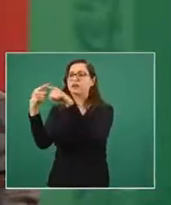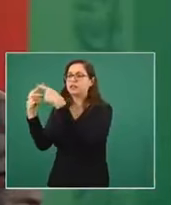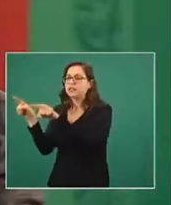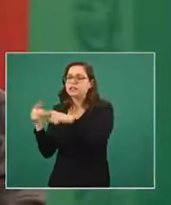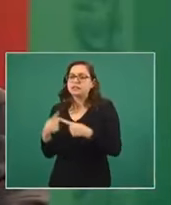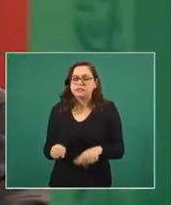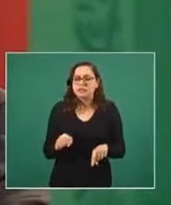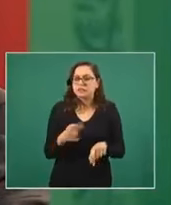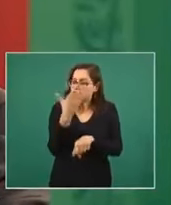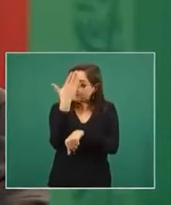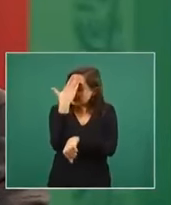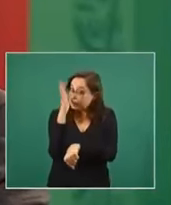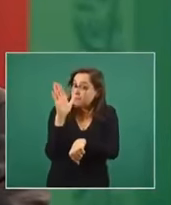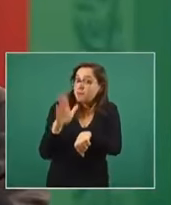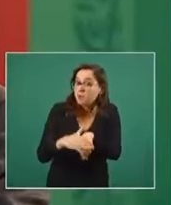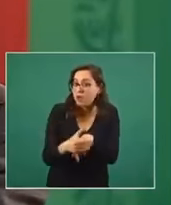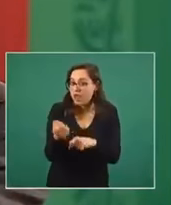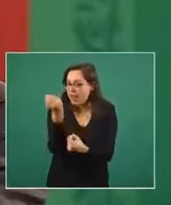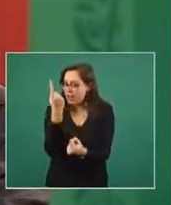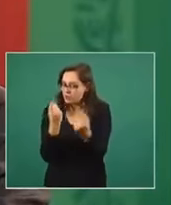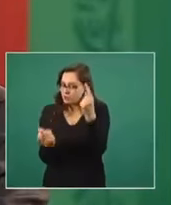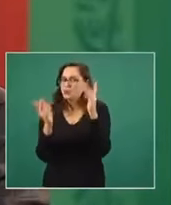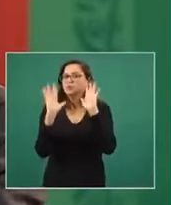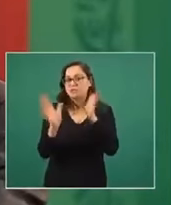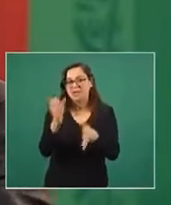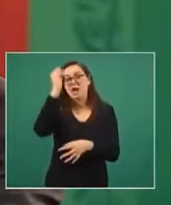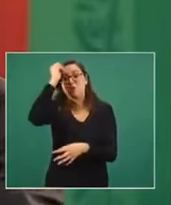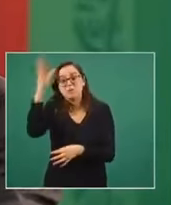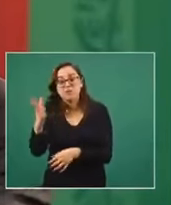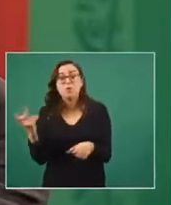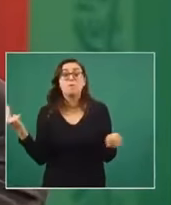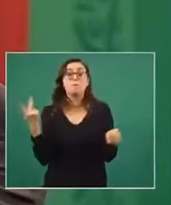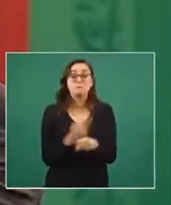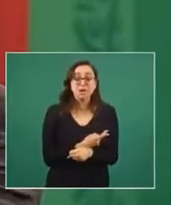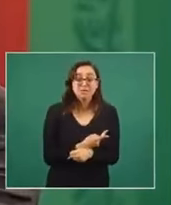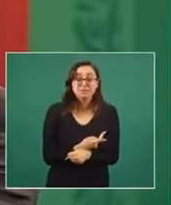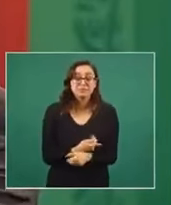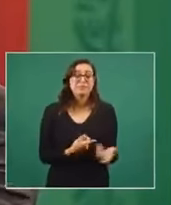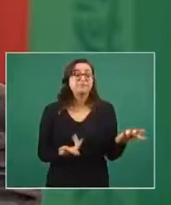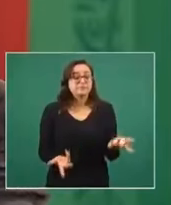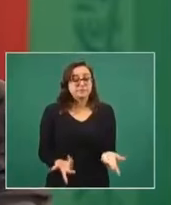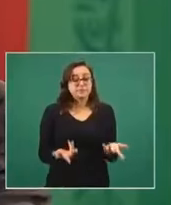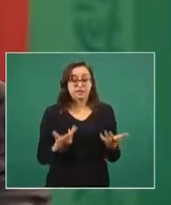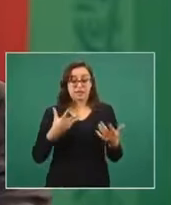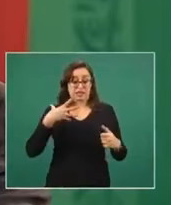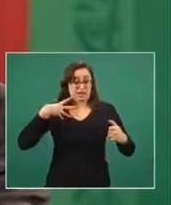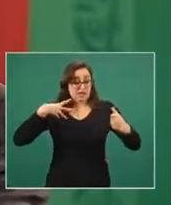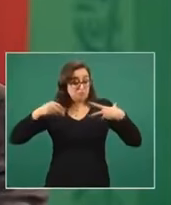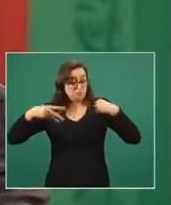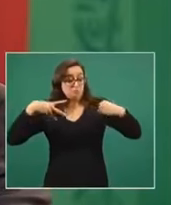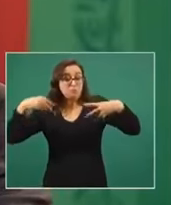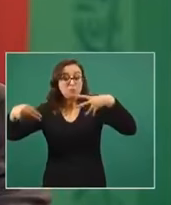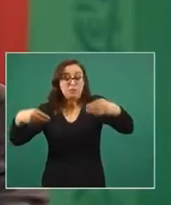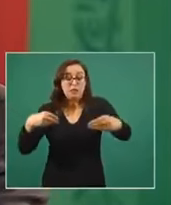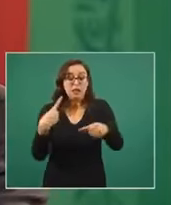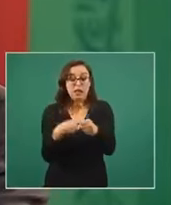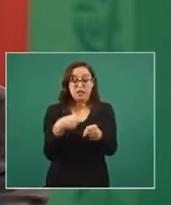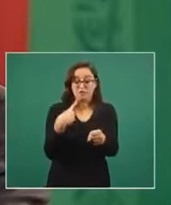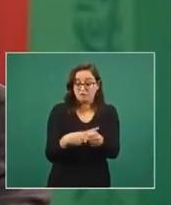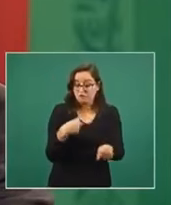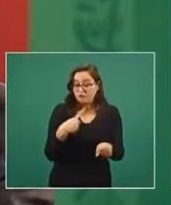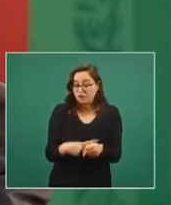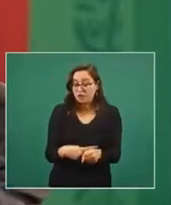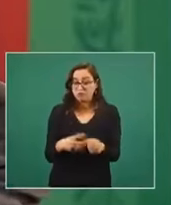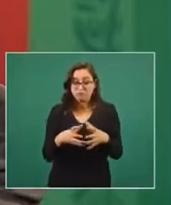dinámica de ocurrencia de la enfermedad, dinámica le llamamos al cambio de la epidemia en el tiempo y en el